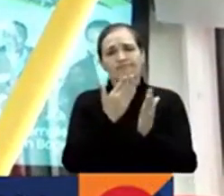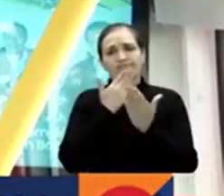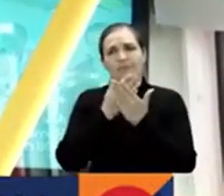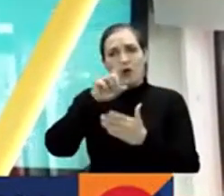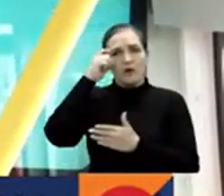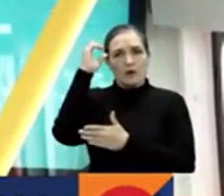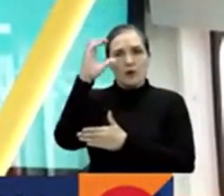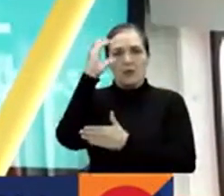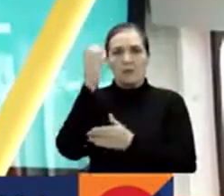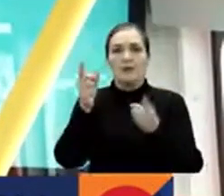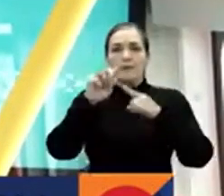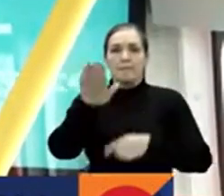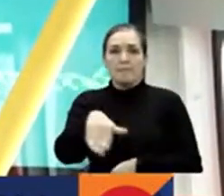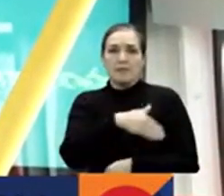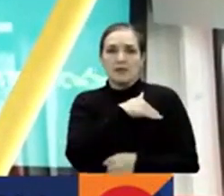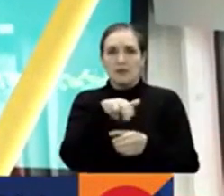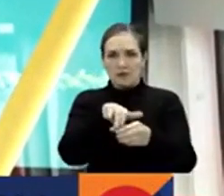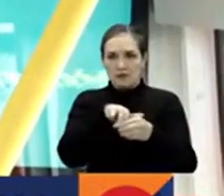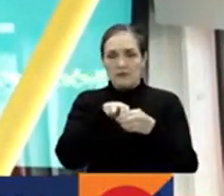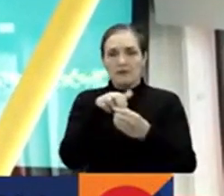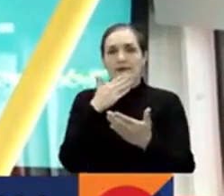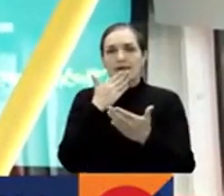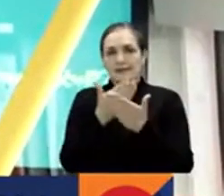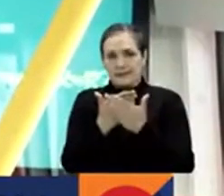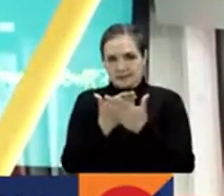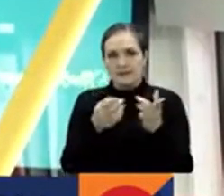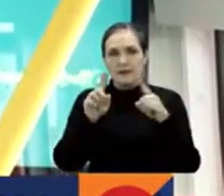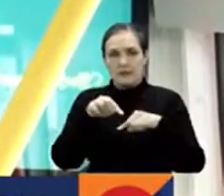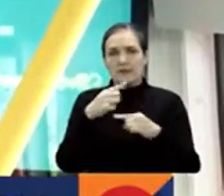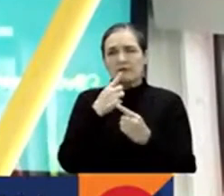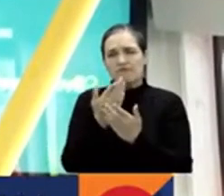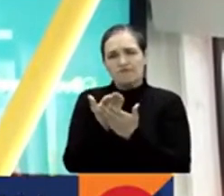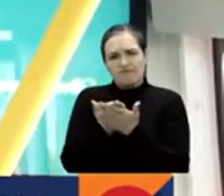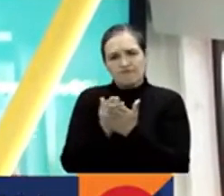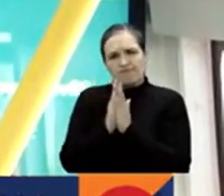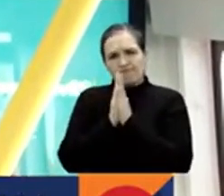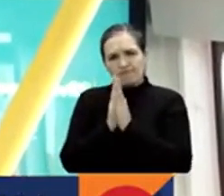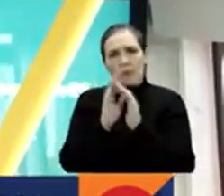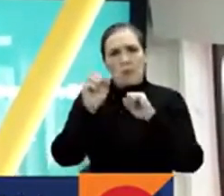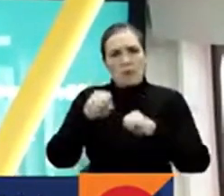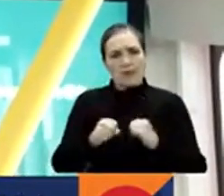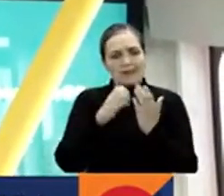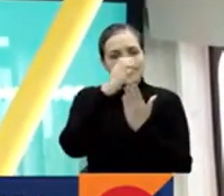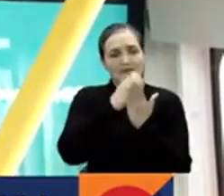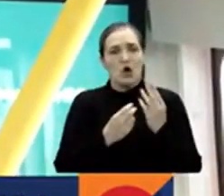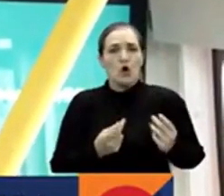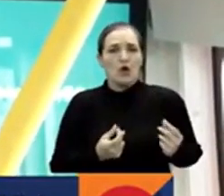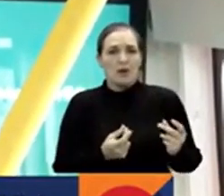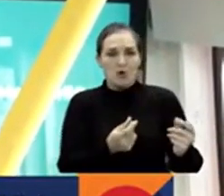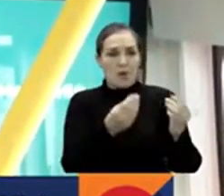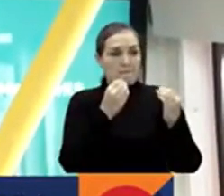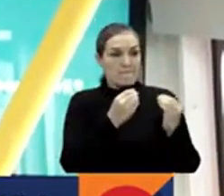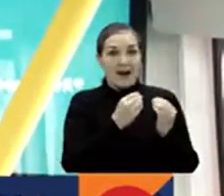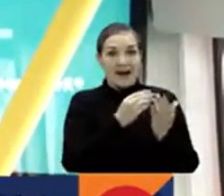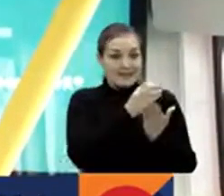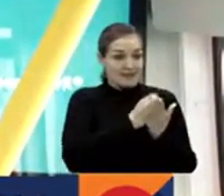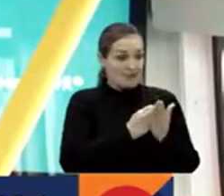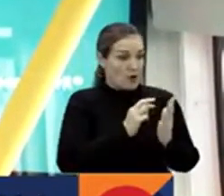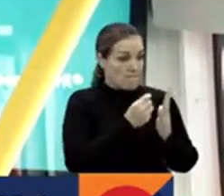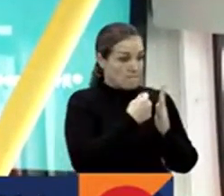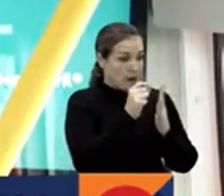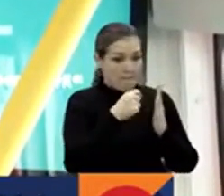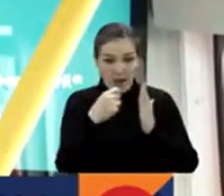también al ministro de Transporte le solicitó que pueda salir la certificación lo más rápido posible para que este bus ya pueda